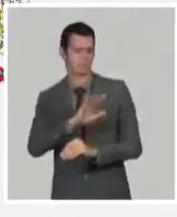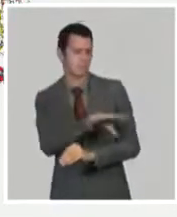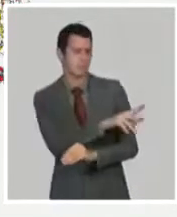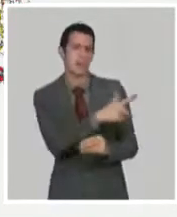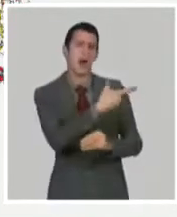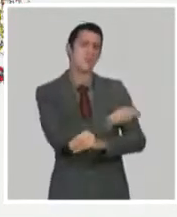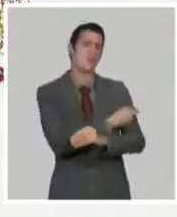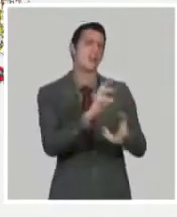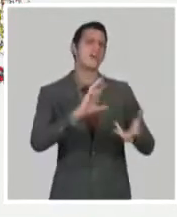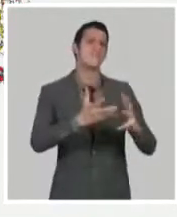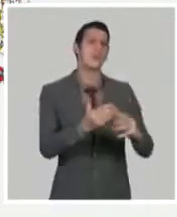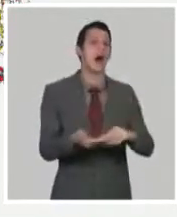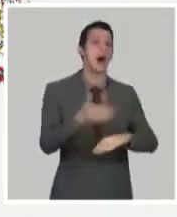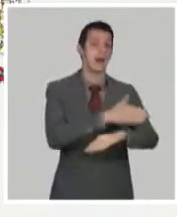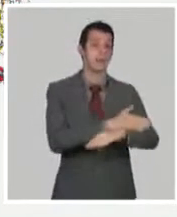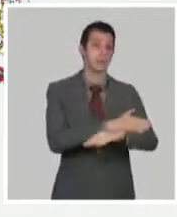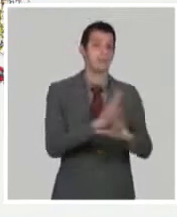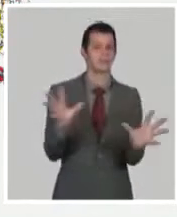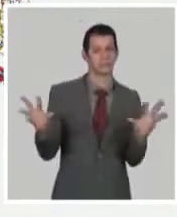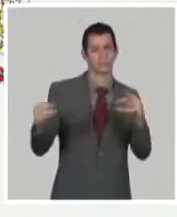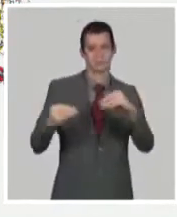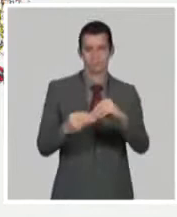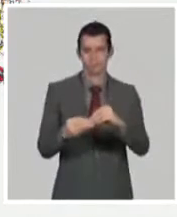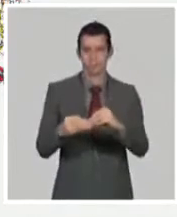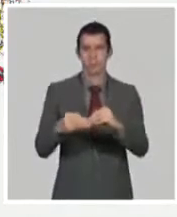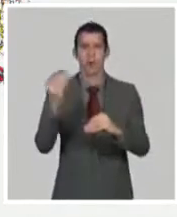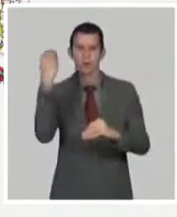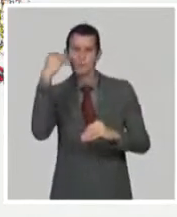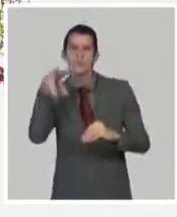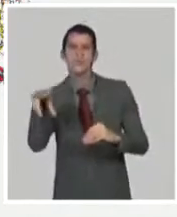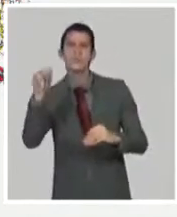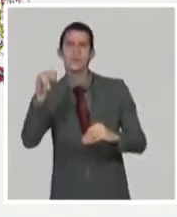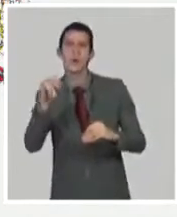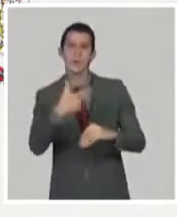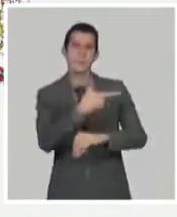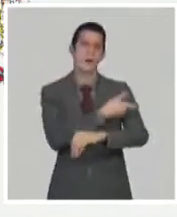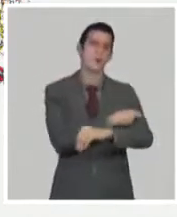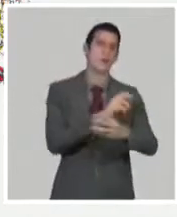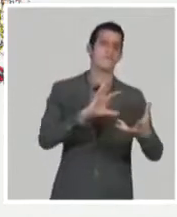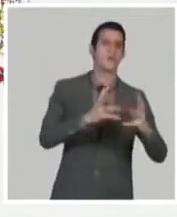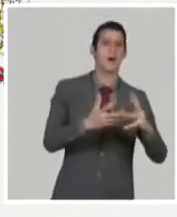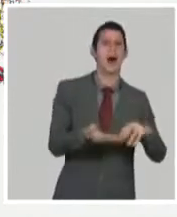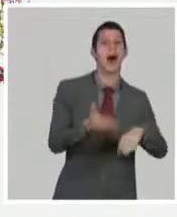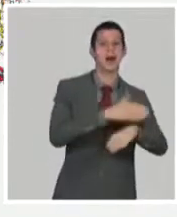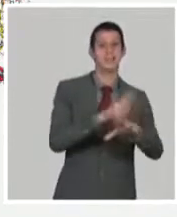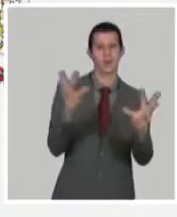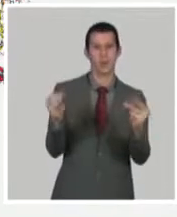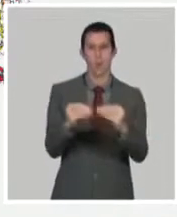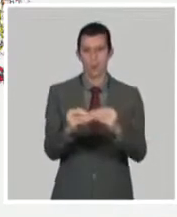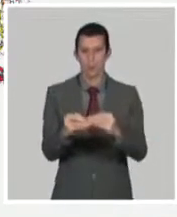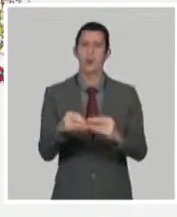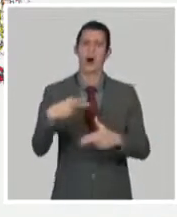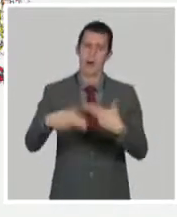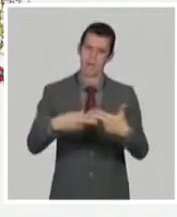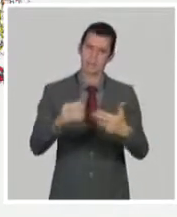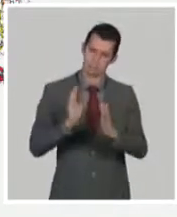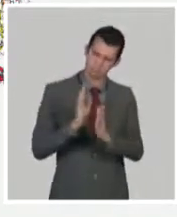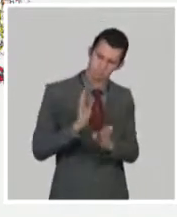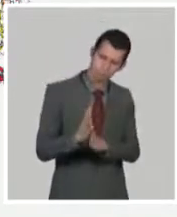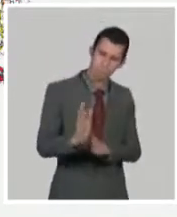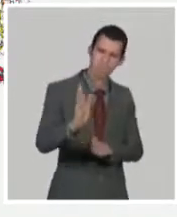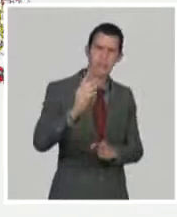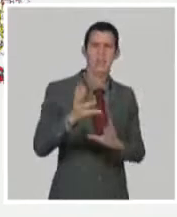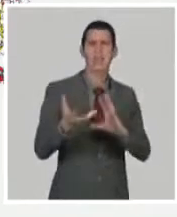También hemos tenido un amplio desarrollo en las plataformas de diseño bioinformático, lo que nos permitía también elaborar determinados